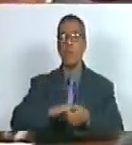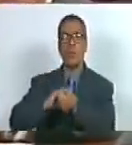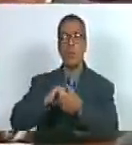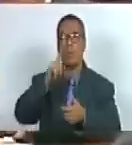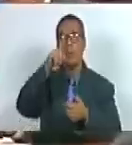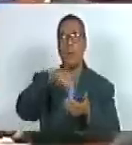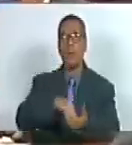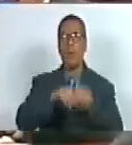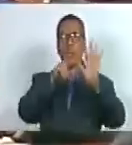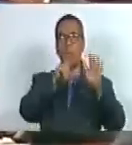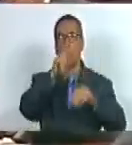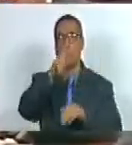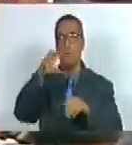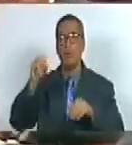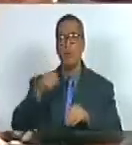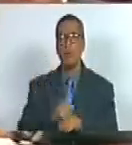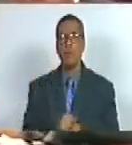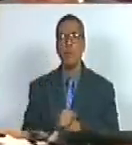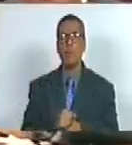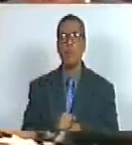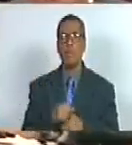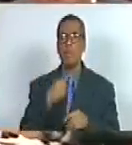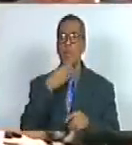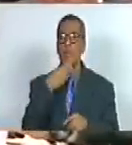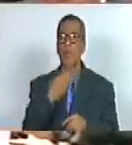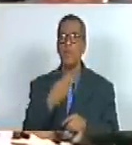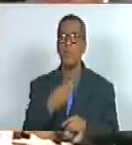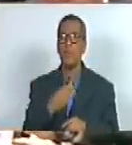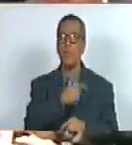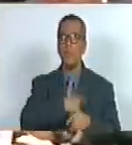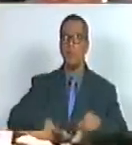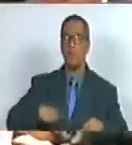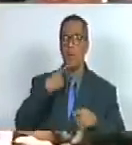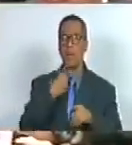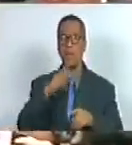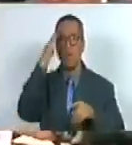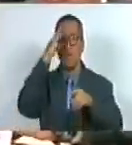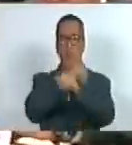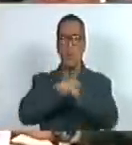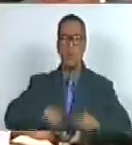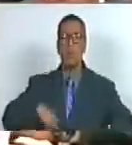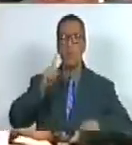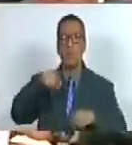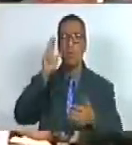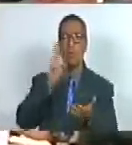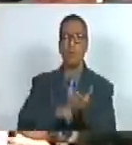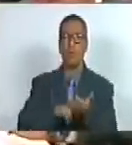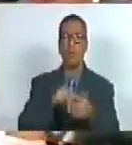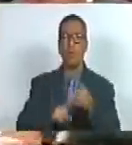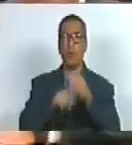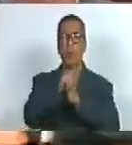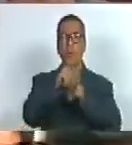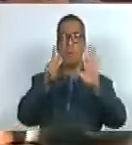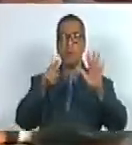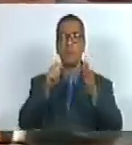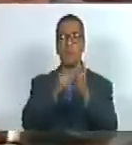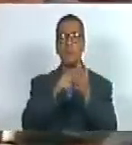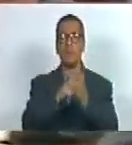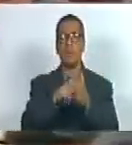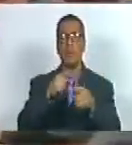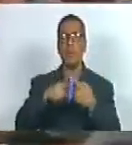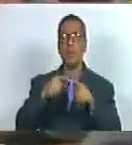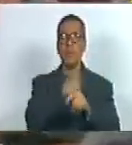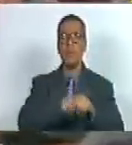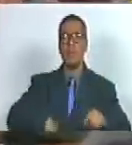1820 y estamos pidiendo presidente de la armada y así se aprobó en uno de los 27 puntos que el presidente